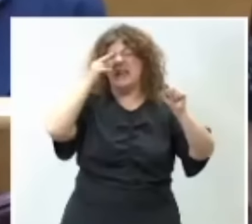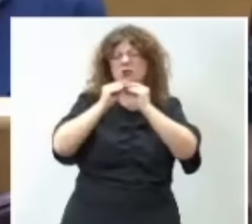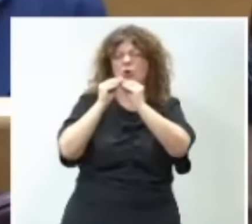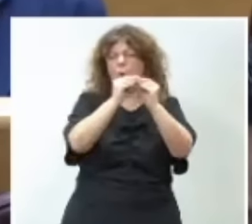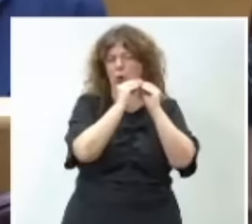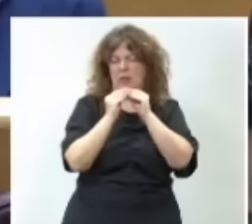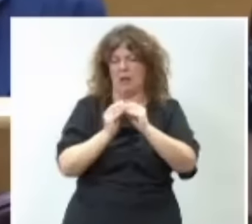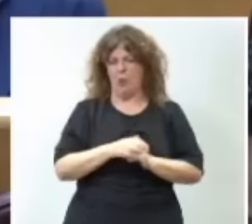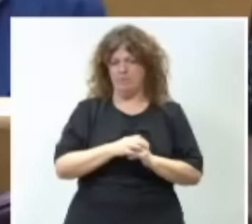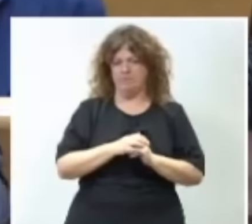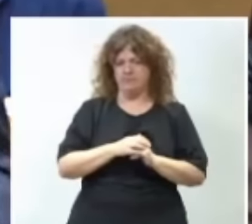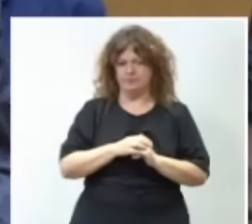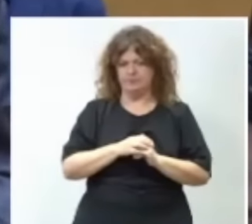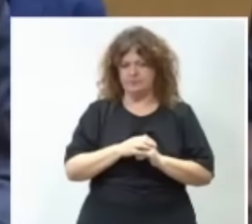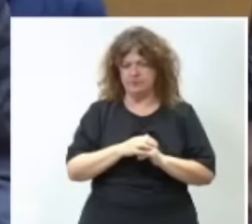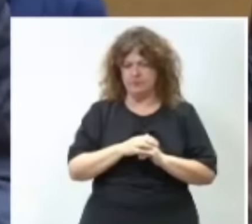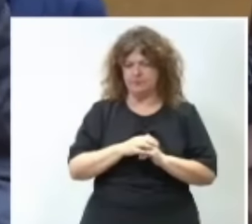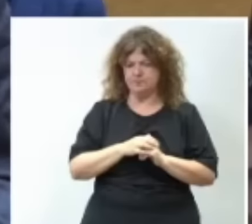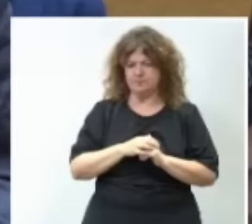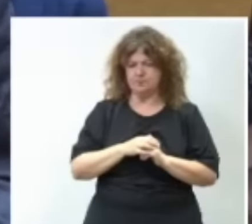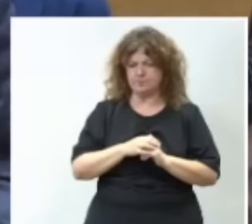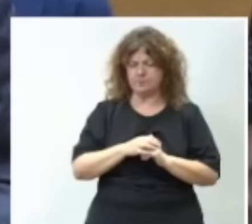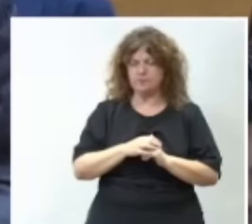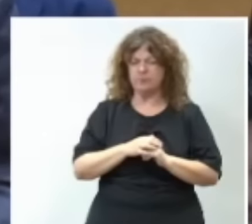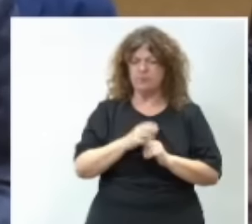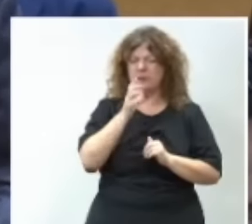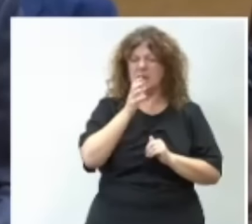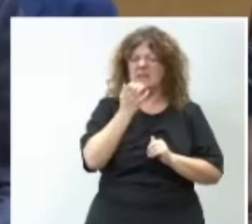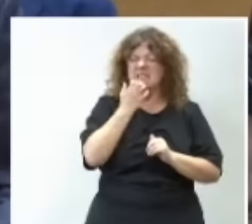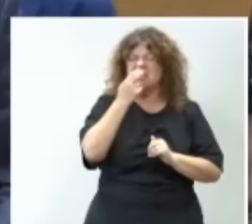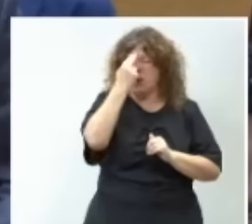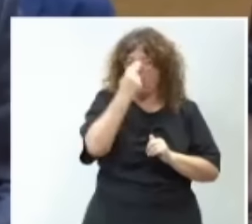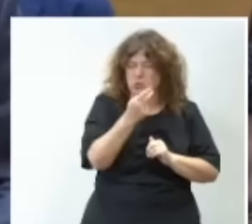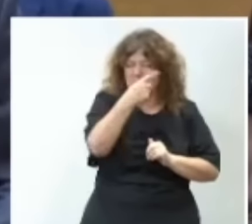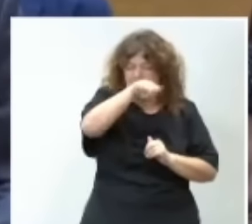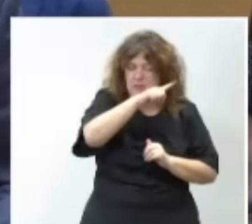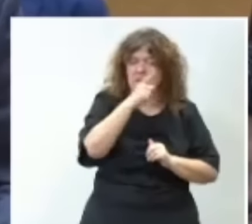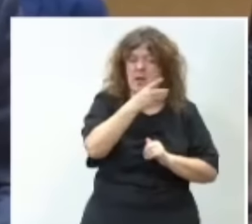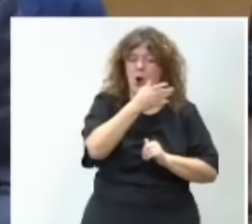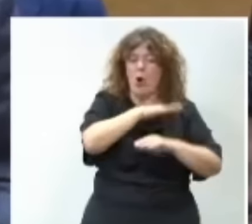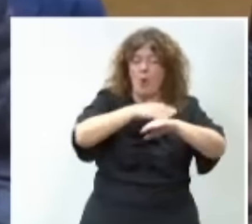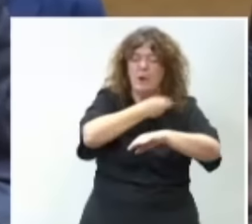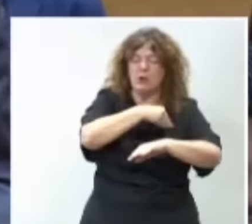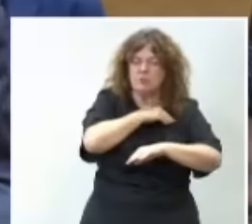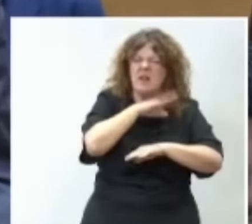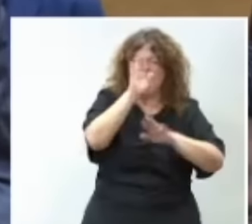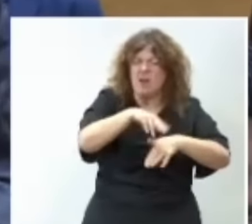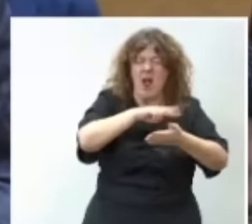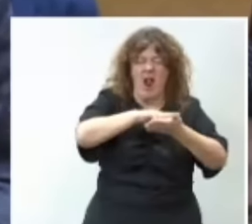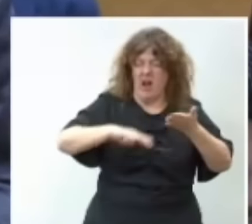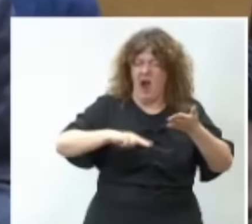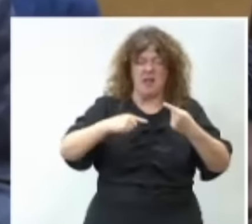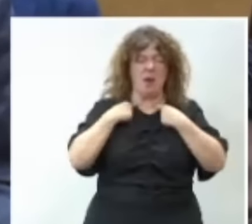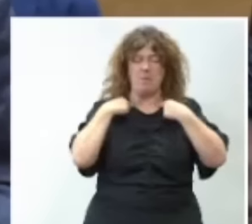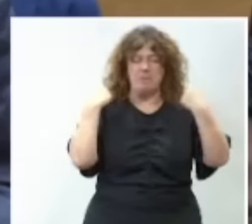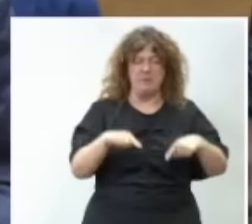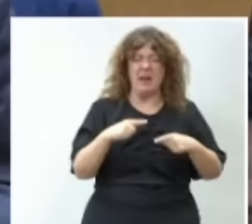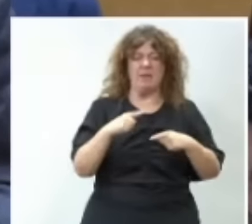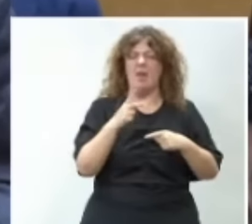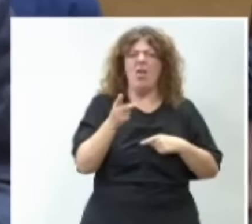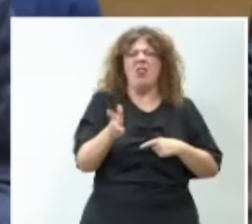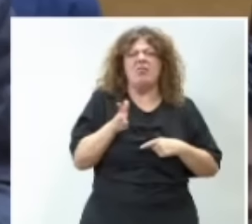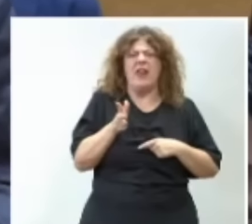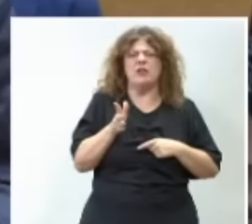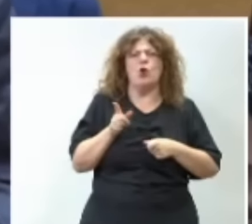digo de otra manera, si quiere. Que si por ustedes fuera, si por el Gobierno de España fuera, Galicia perdería el derecho a formar